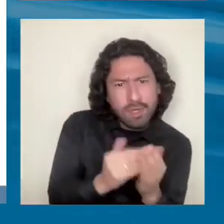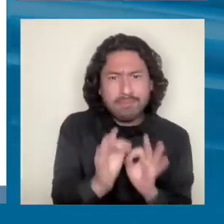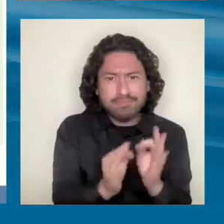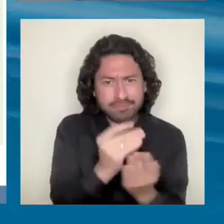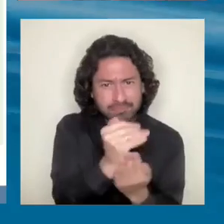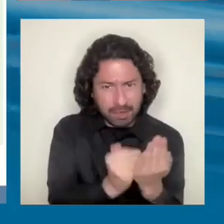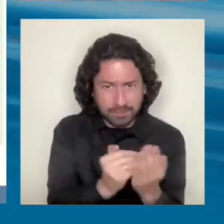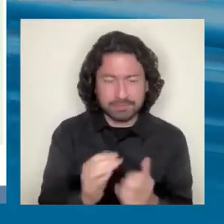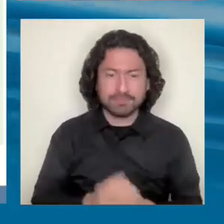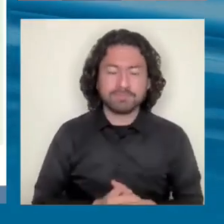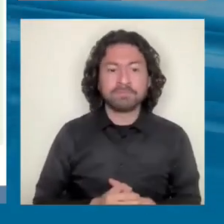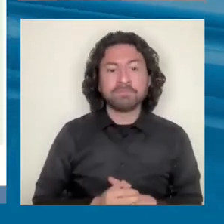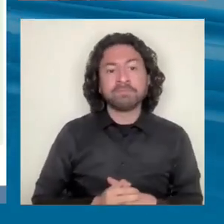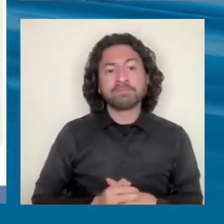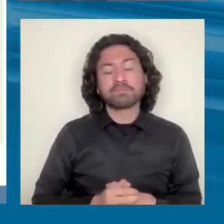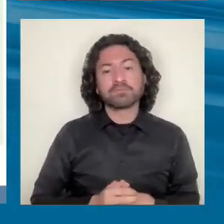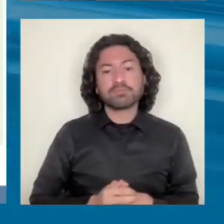campos.